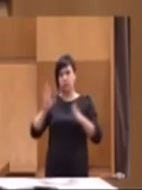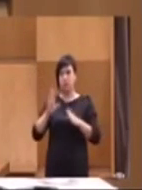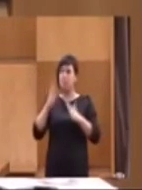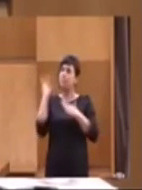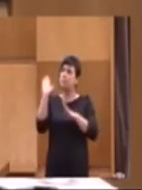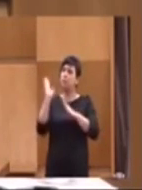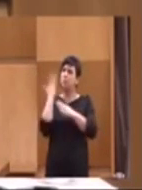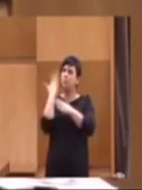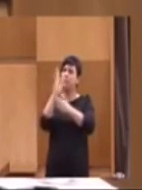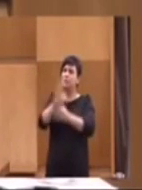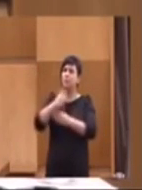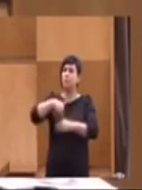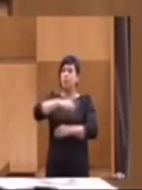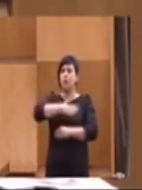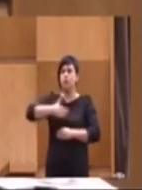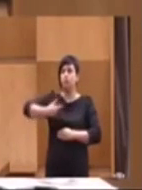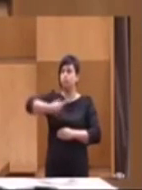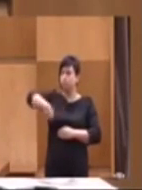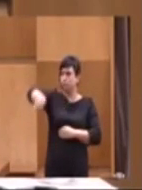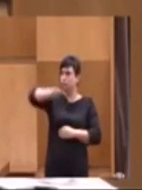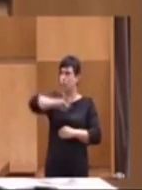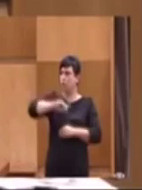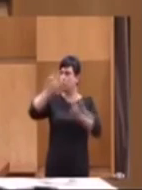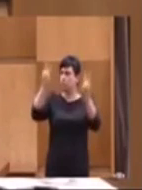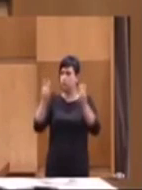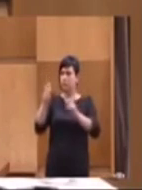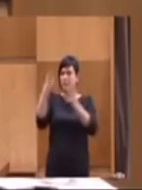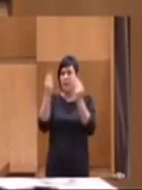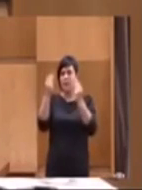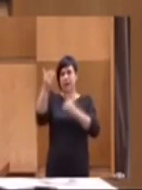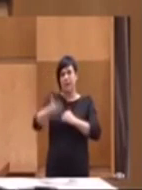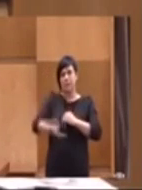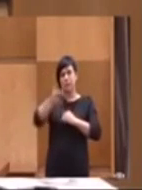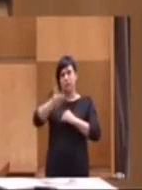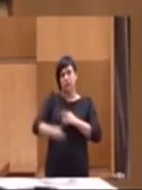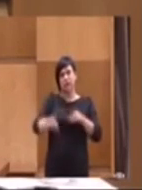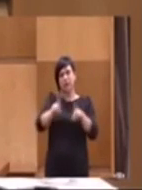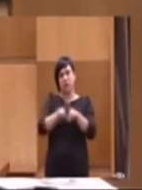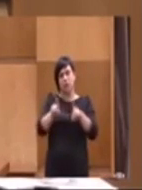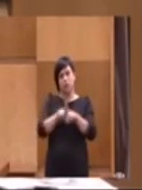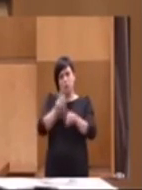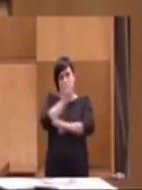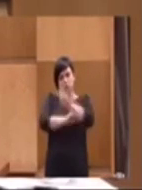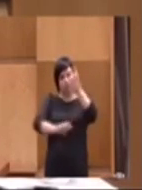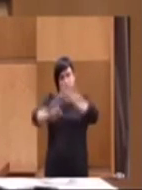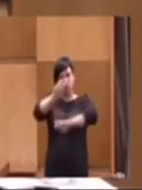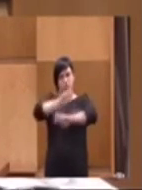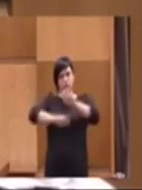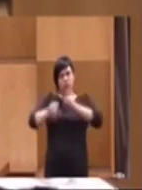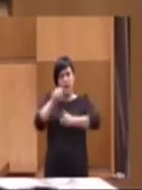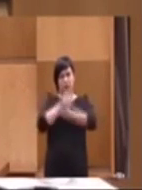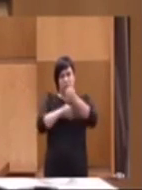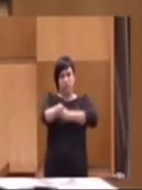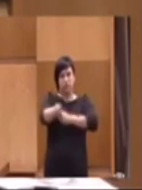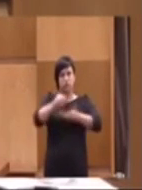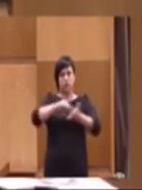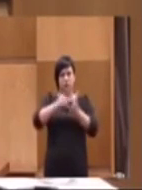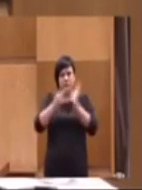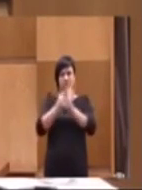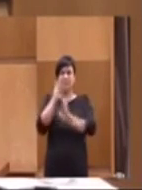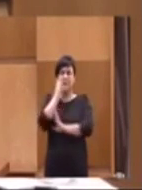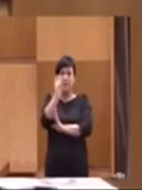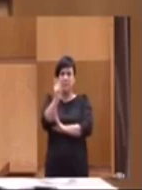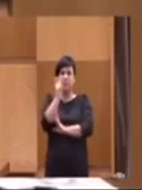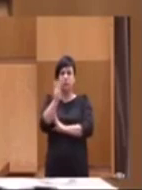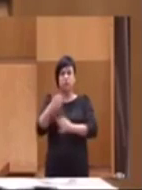presentamos lo que estimamos conveniente y más en una cuestión tan importante como es, precisamente, buscar el futuro del sistema de